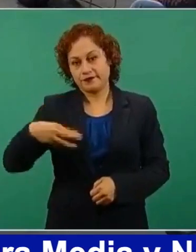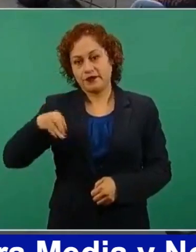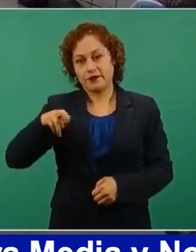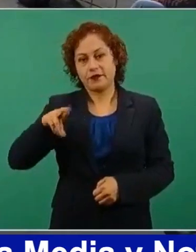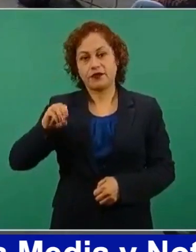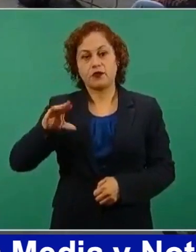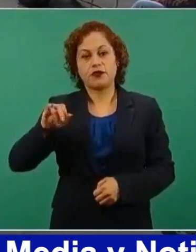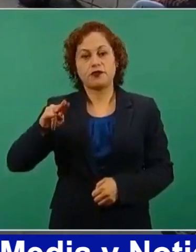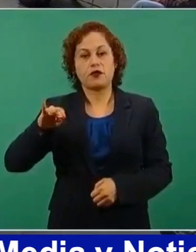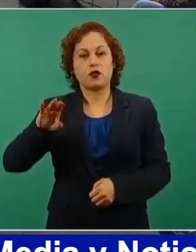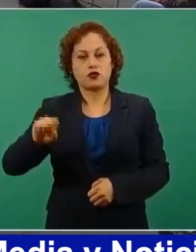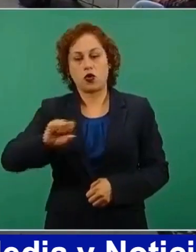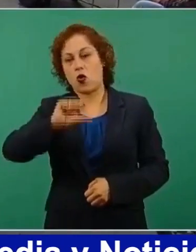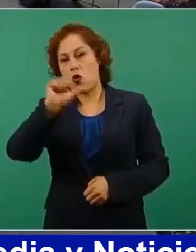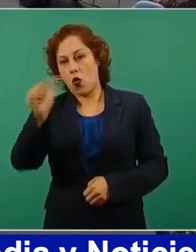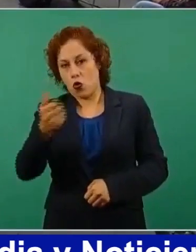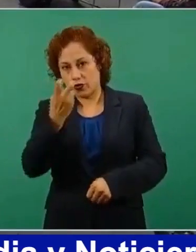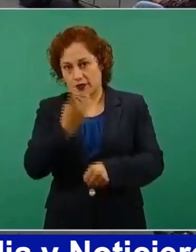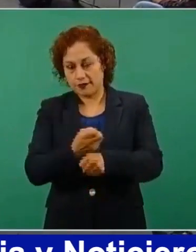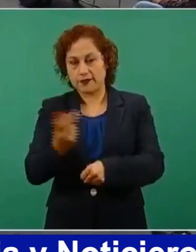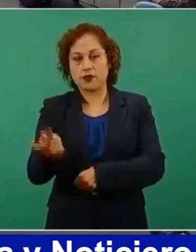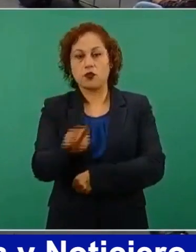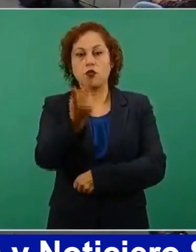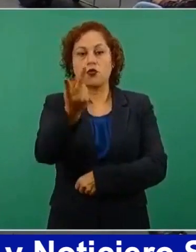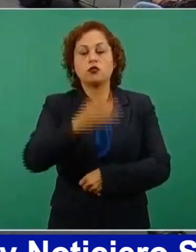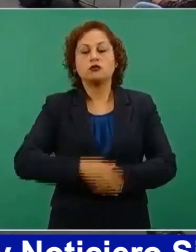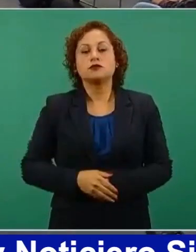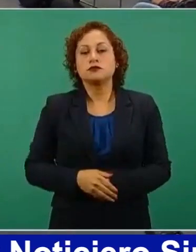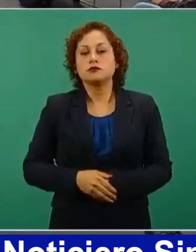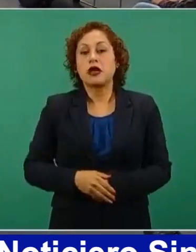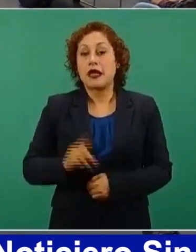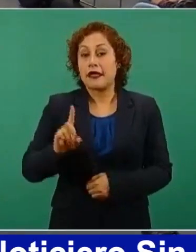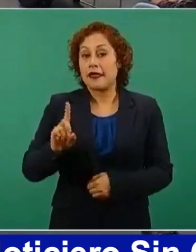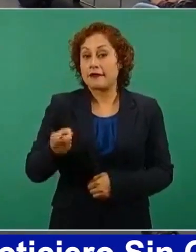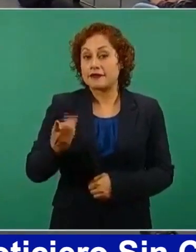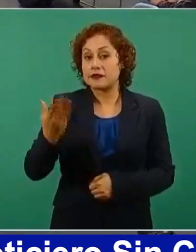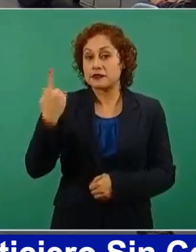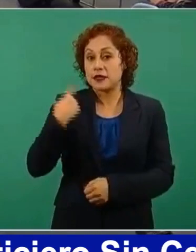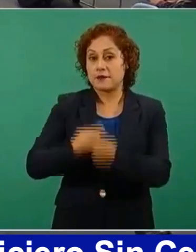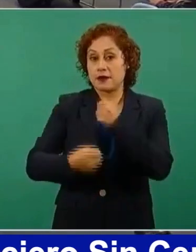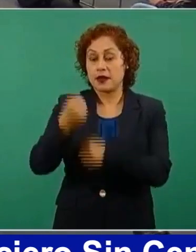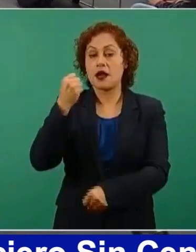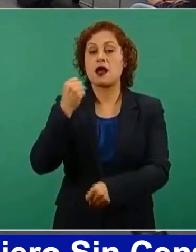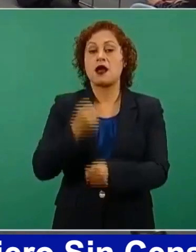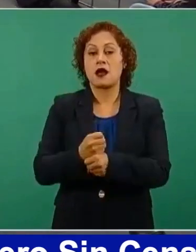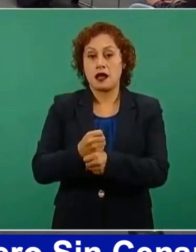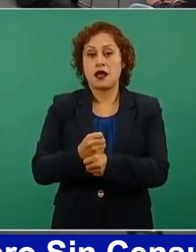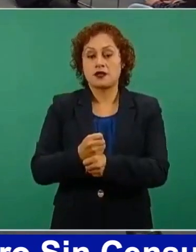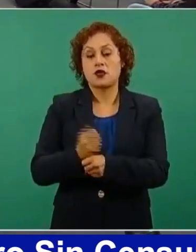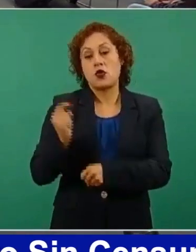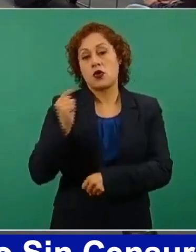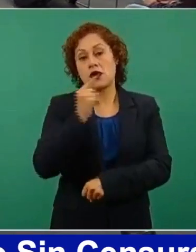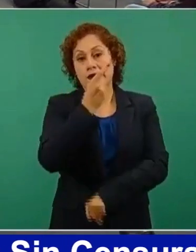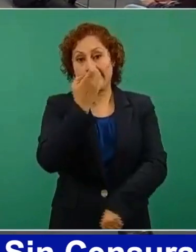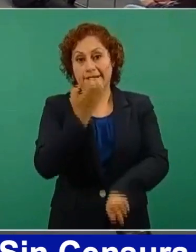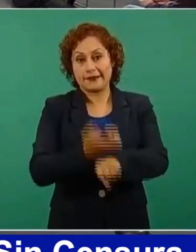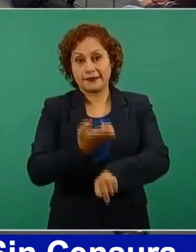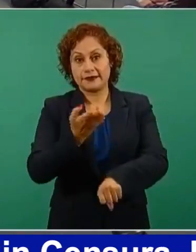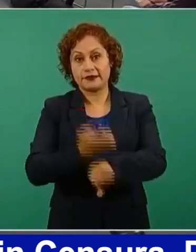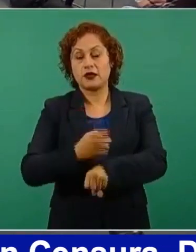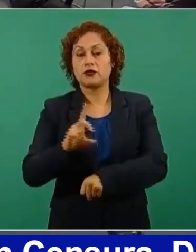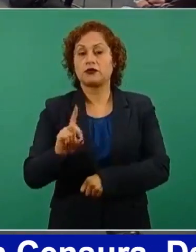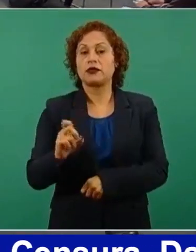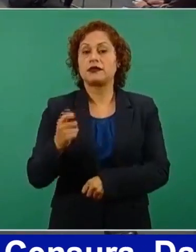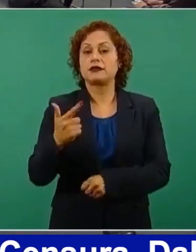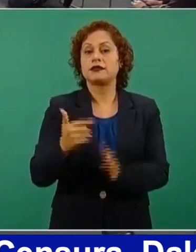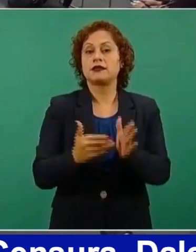Una segunda pregunta, presidente. Hasta diciembre del año pasado, sólo en los Estados Unidos había 37 millones